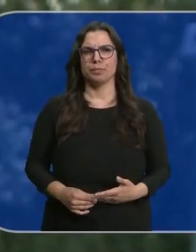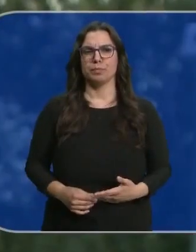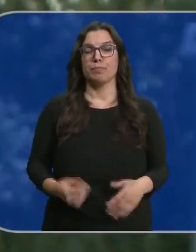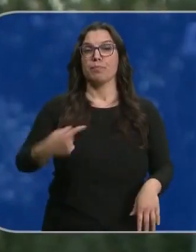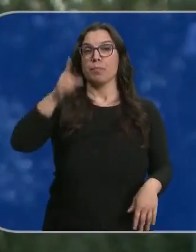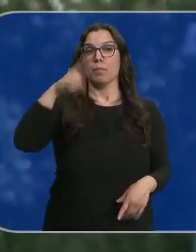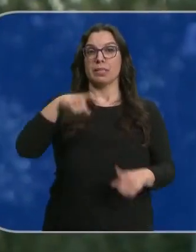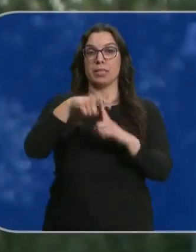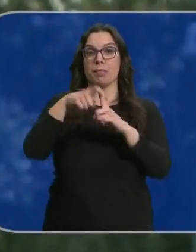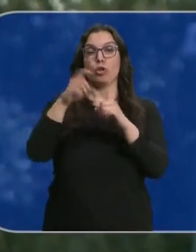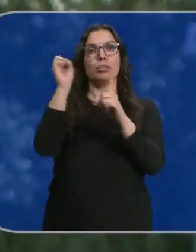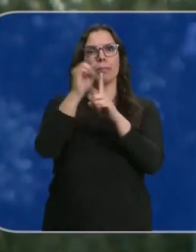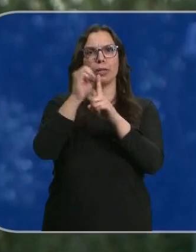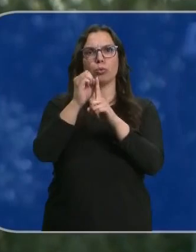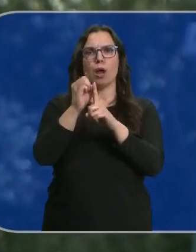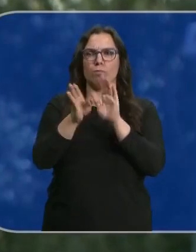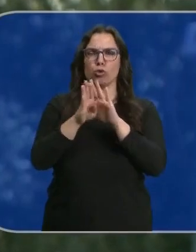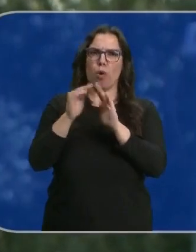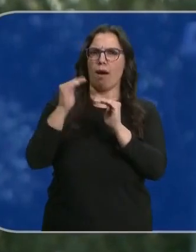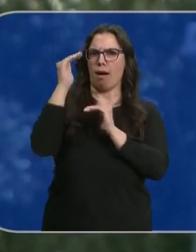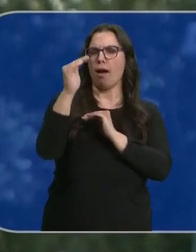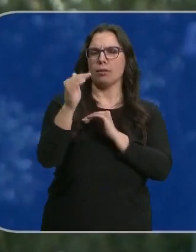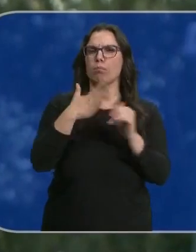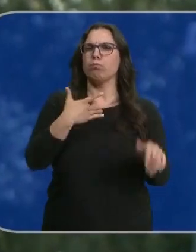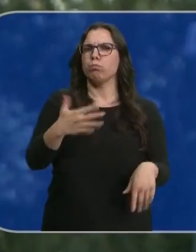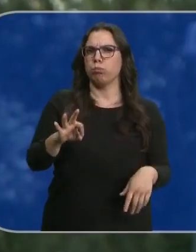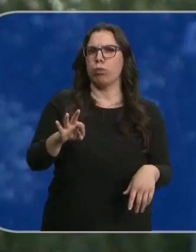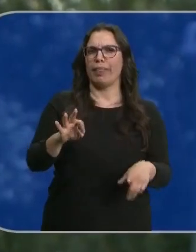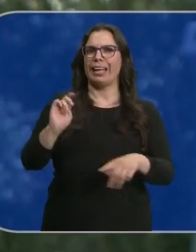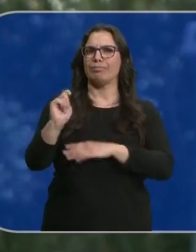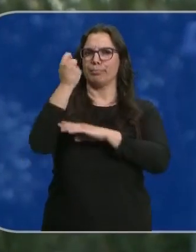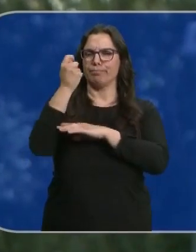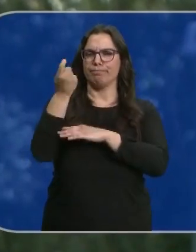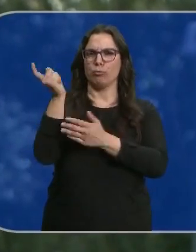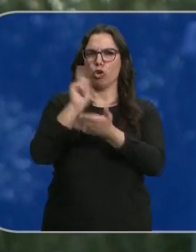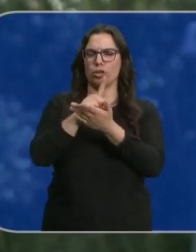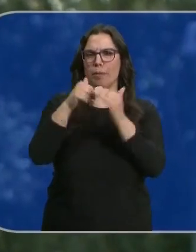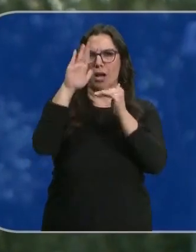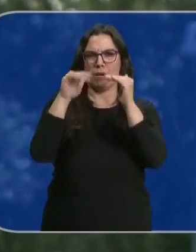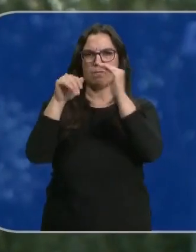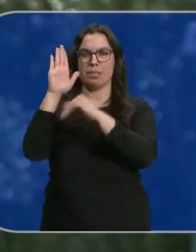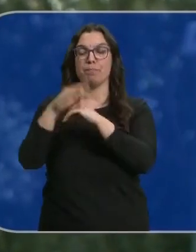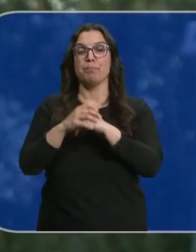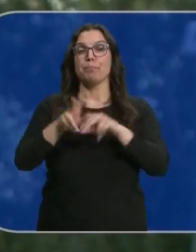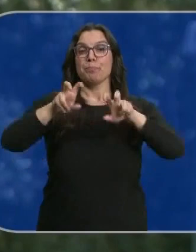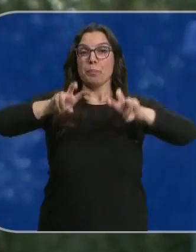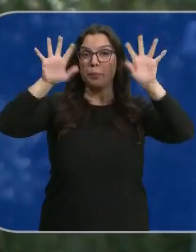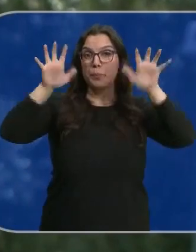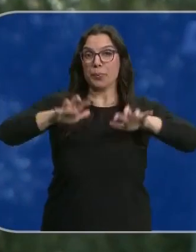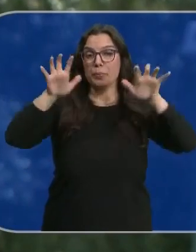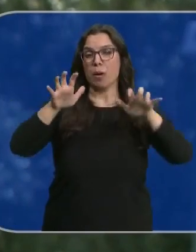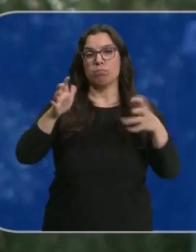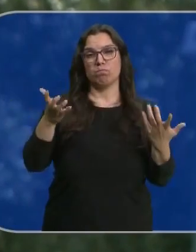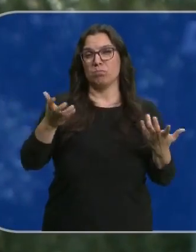Durante este mes de mayo las temperaturas seguirán siendo altas. Incluso podríamos batir de nuevo esas cifras récord. En cuanto a las precipitaciones,